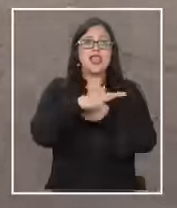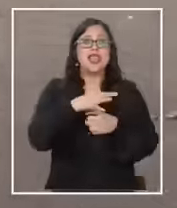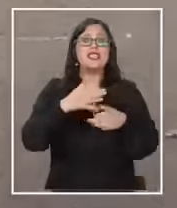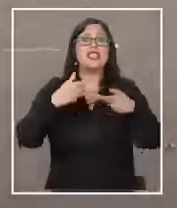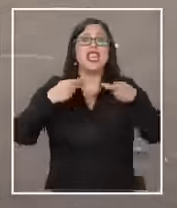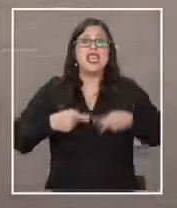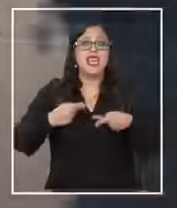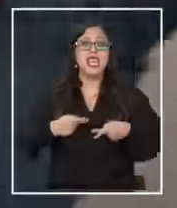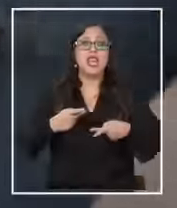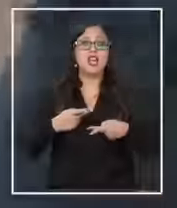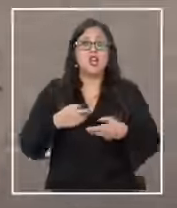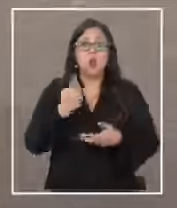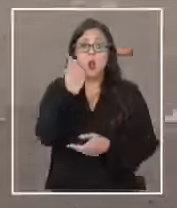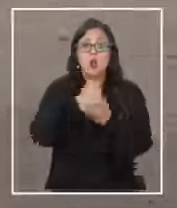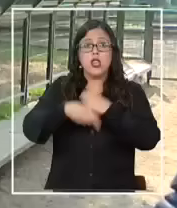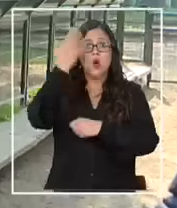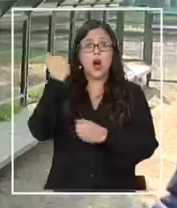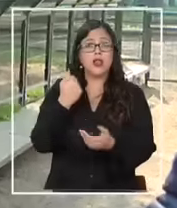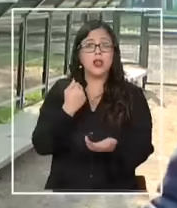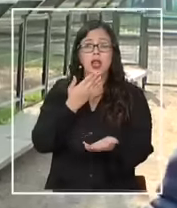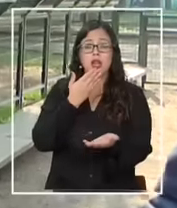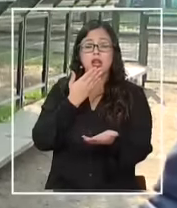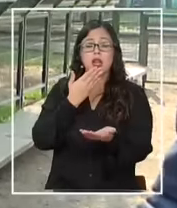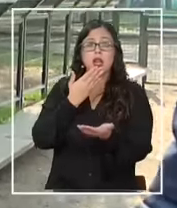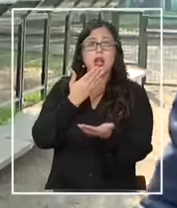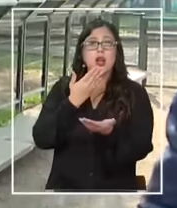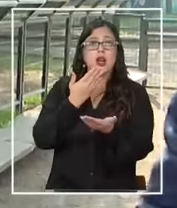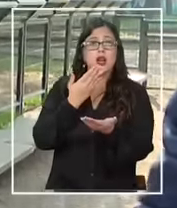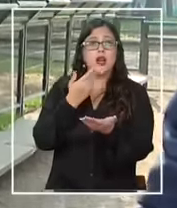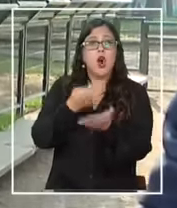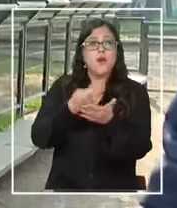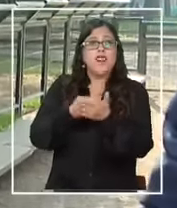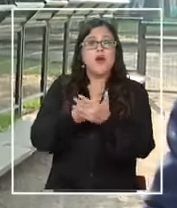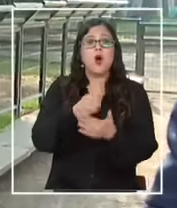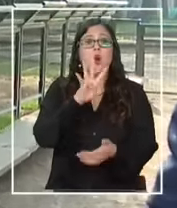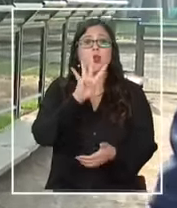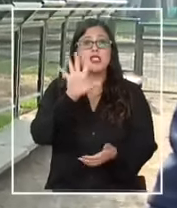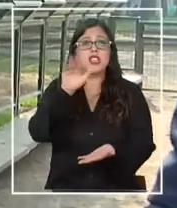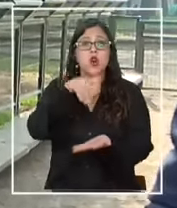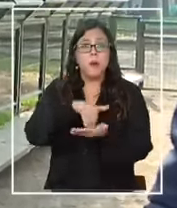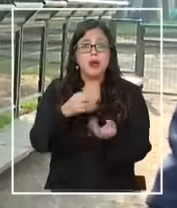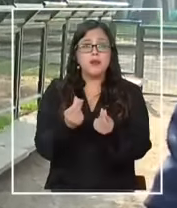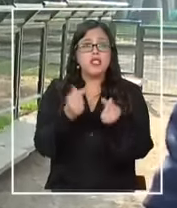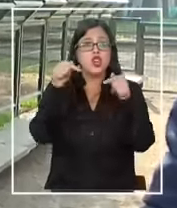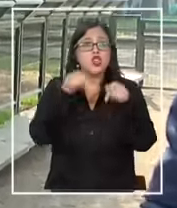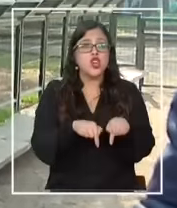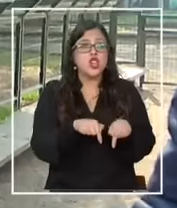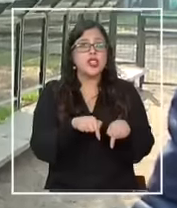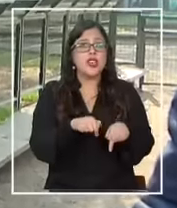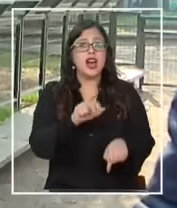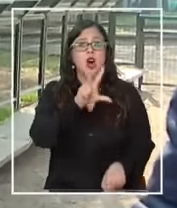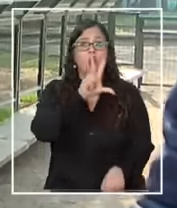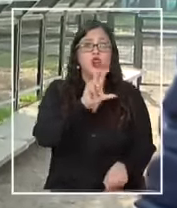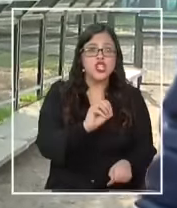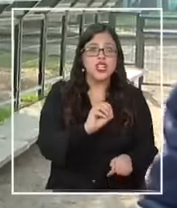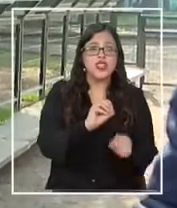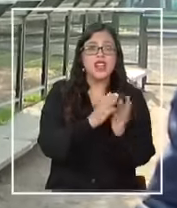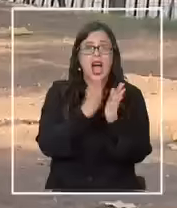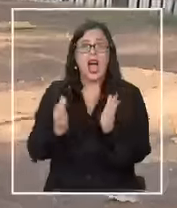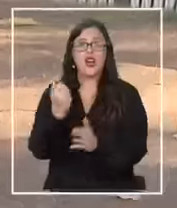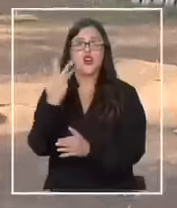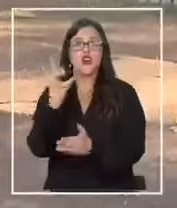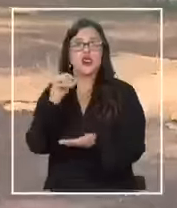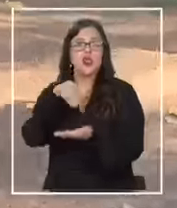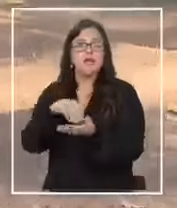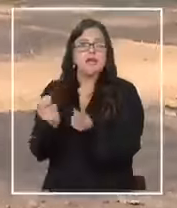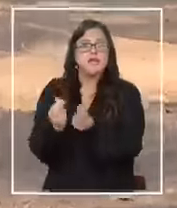empezamos comprando hace un año cuando lo tuvimos a él a 45 mil y hoy día está entre los 80 y los 90 mil pesos